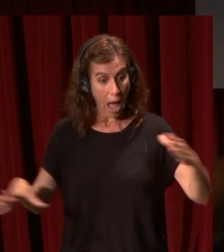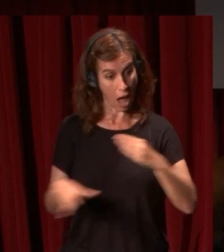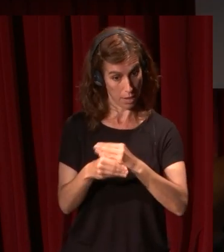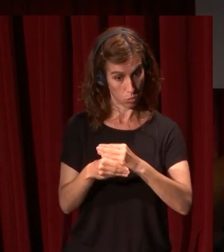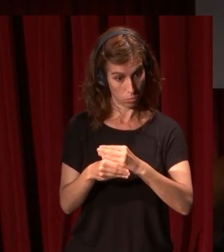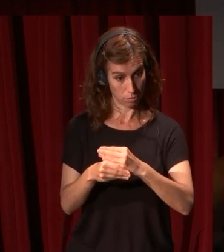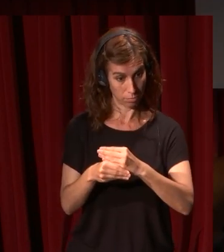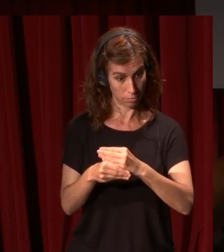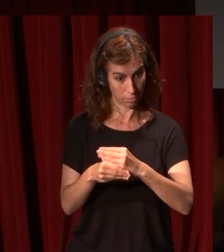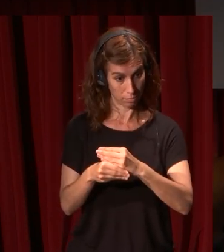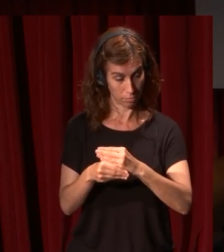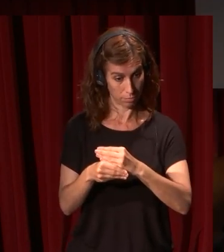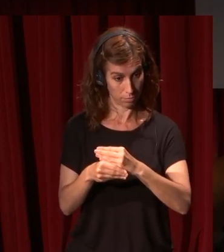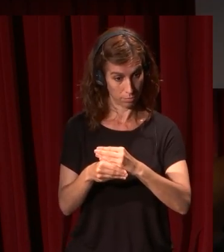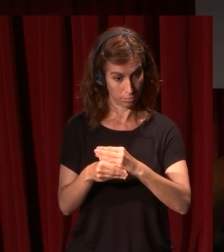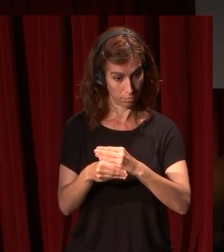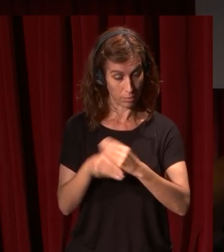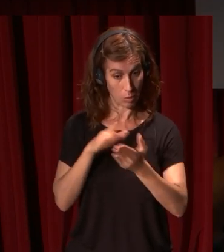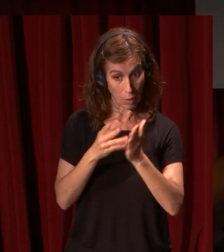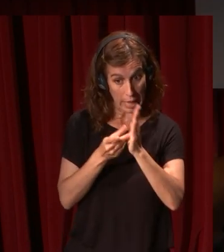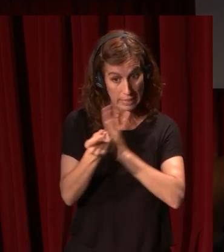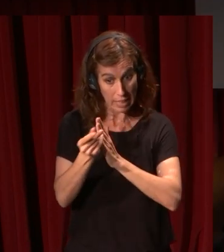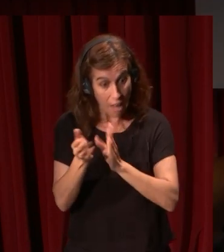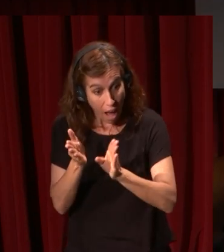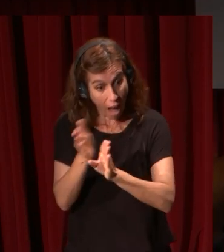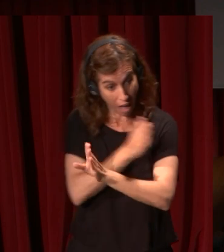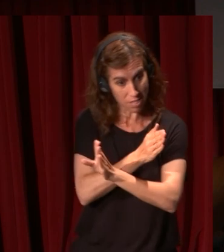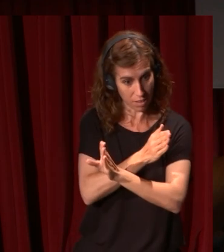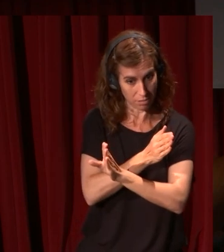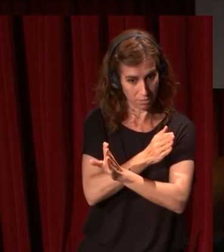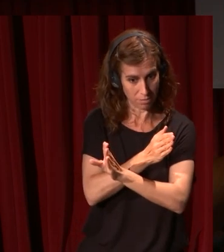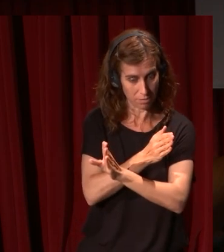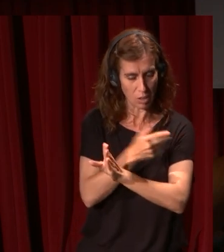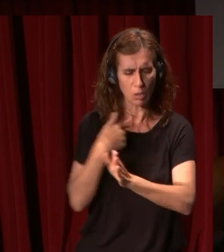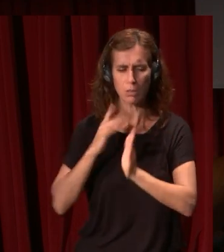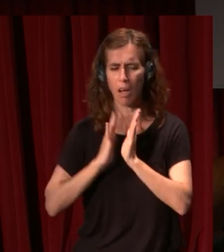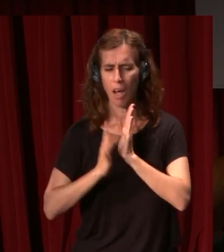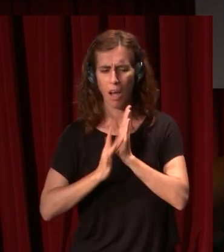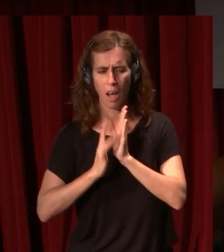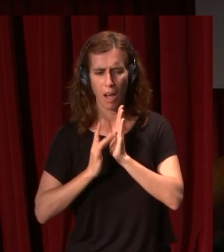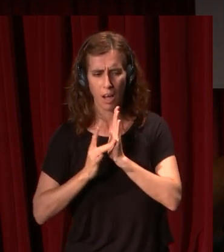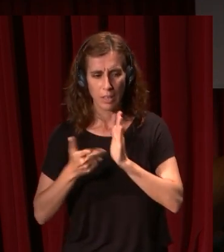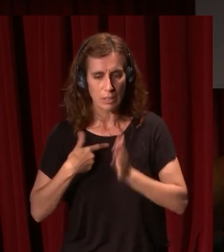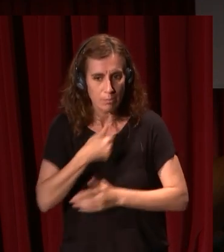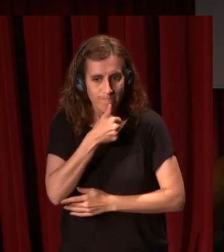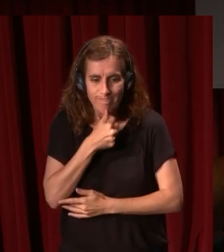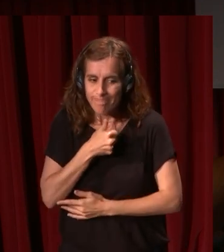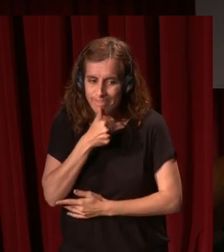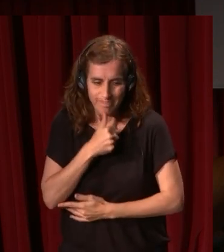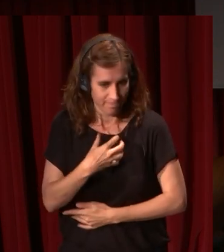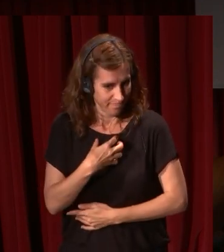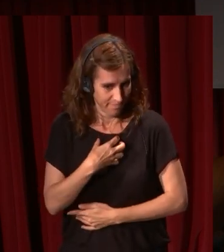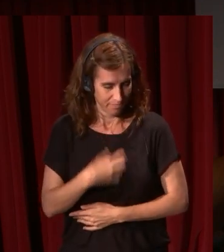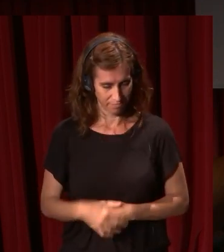antes de volver a salir de él y ver la última sala en el que planteo casi porque no me podía resistir realmente